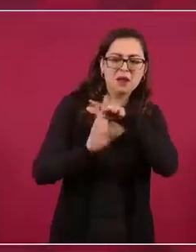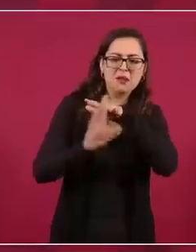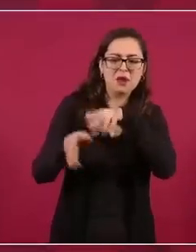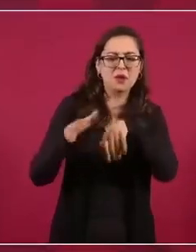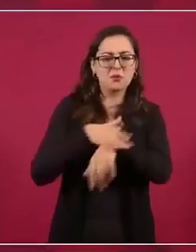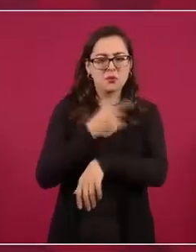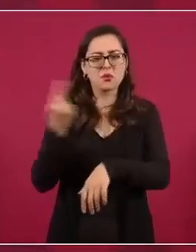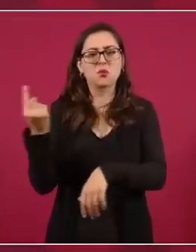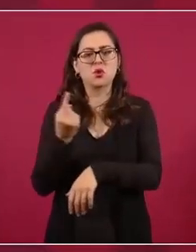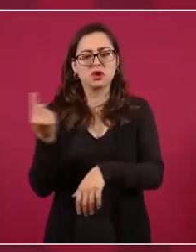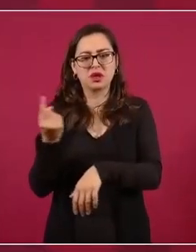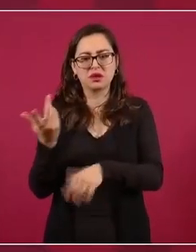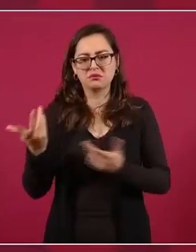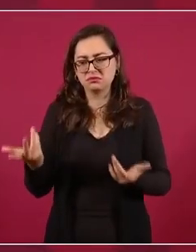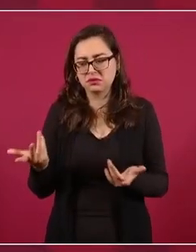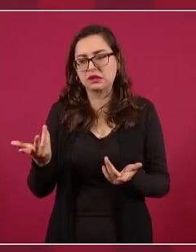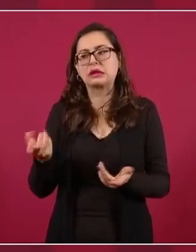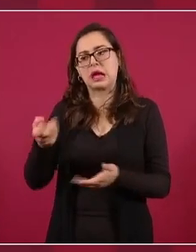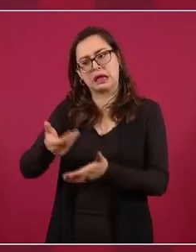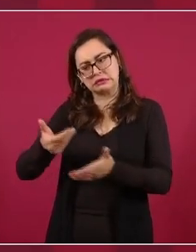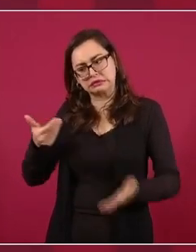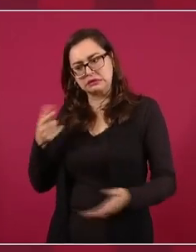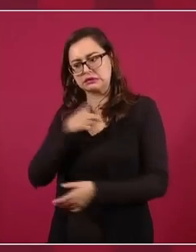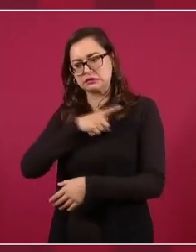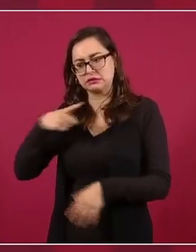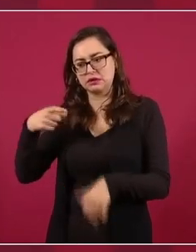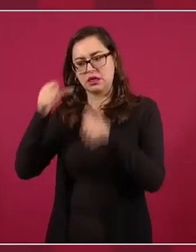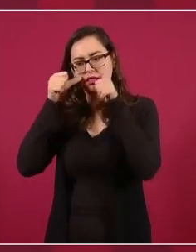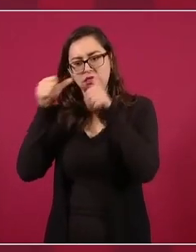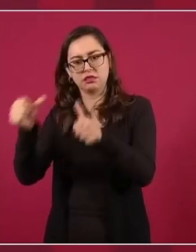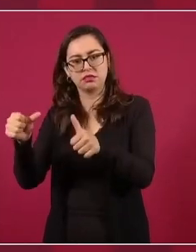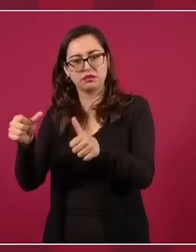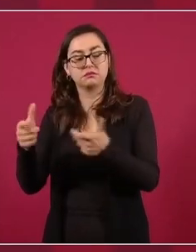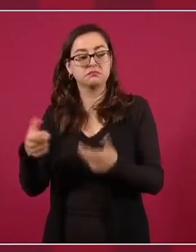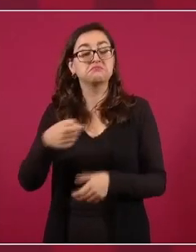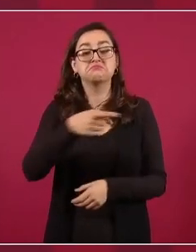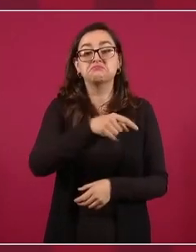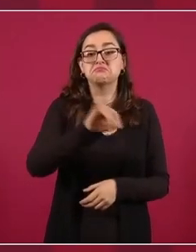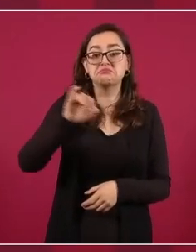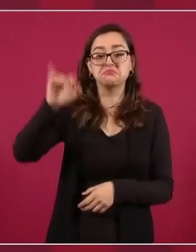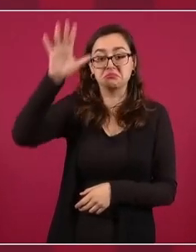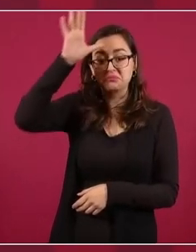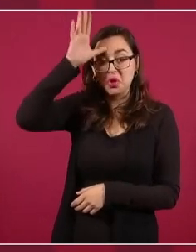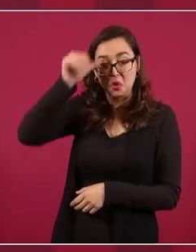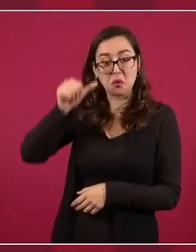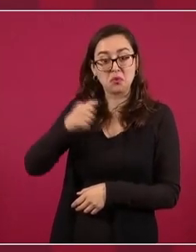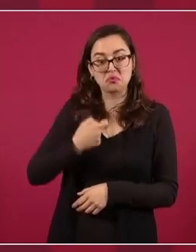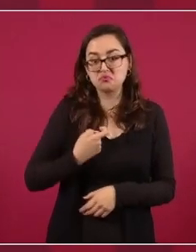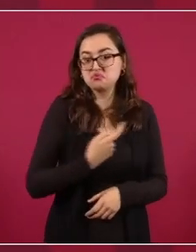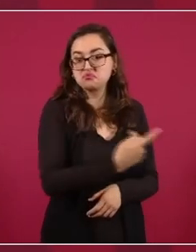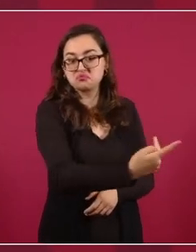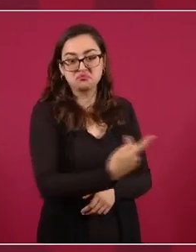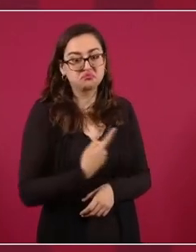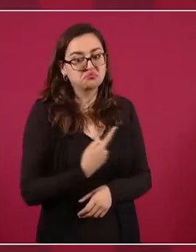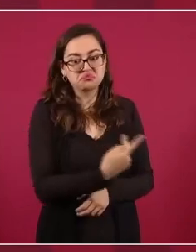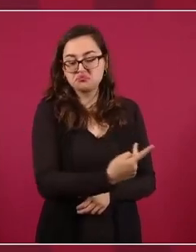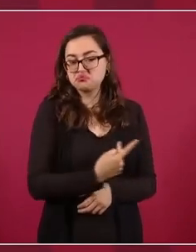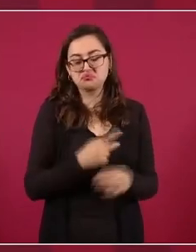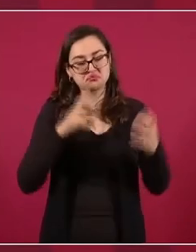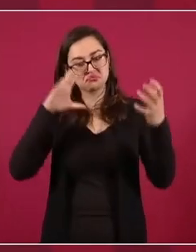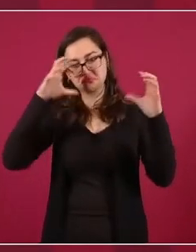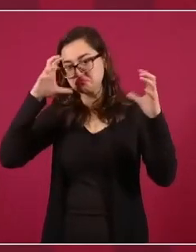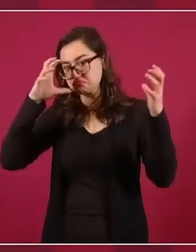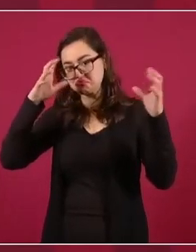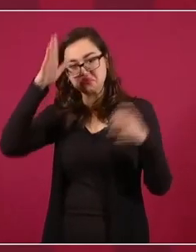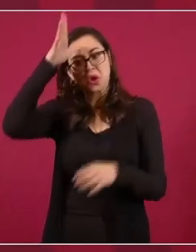coincidimos plenamente. Y él fue muy respetuoso, me